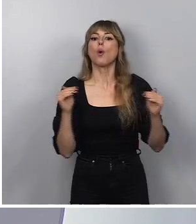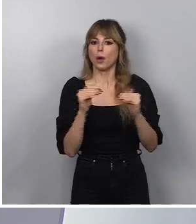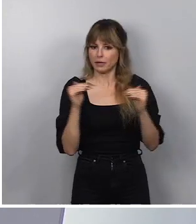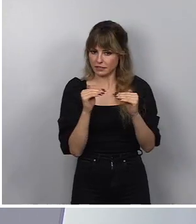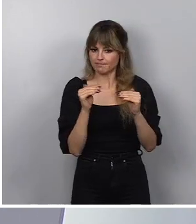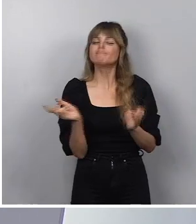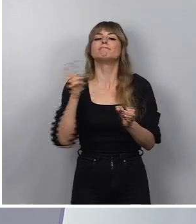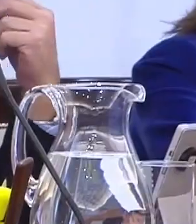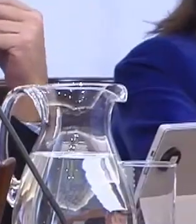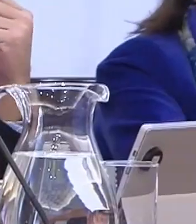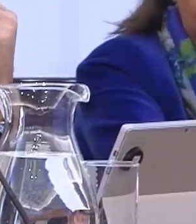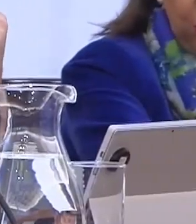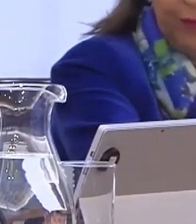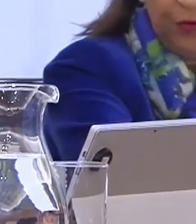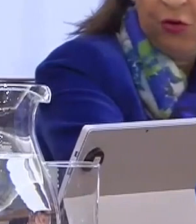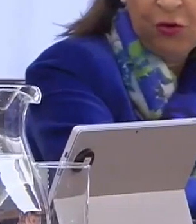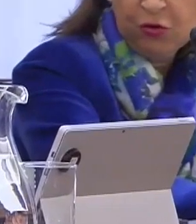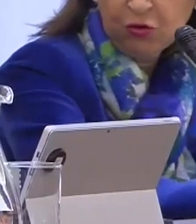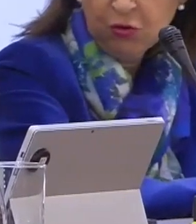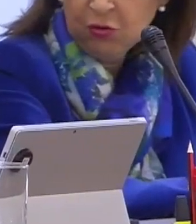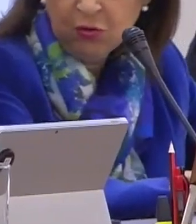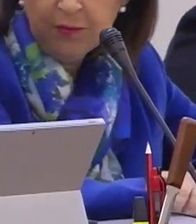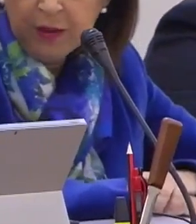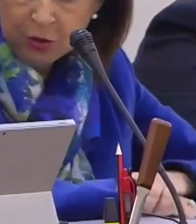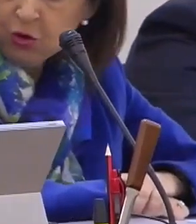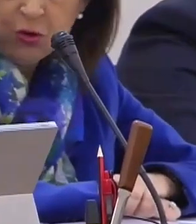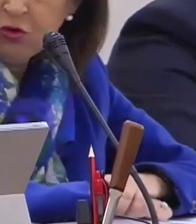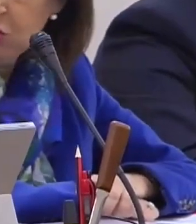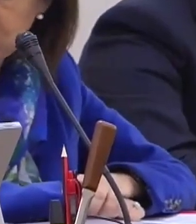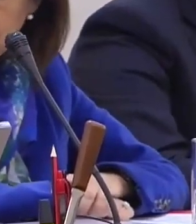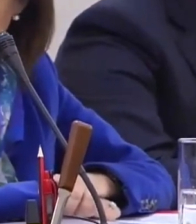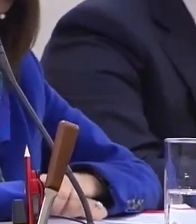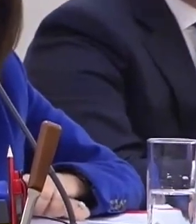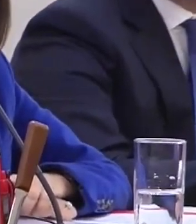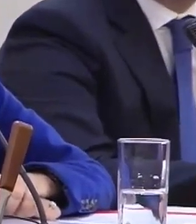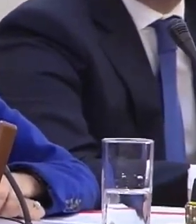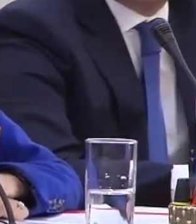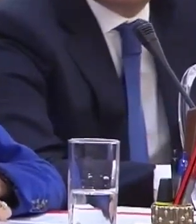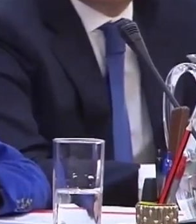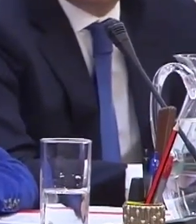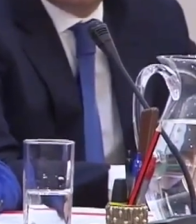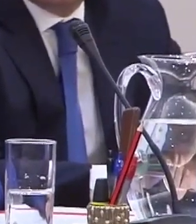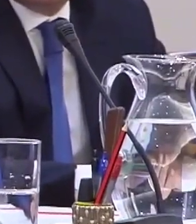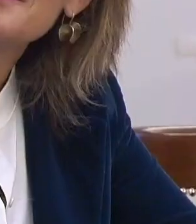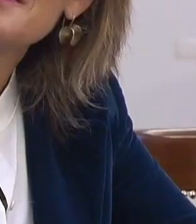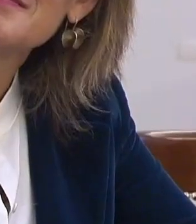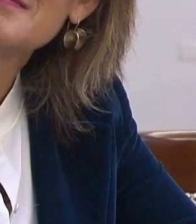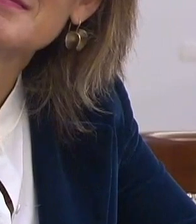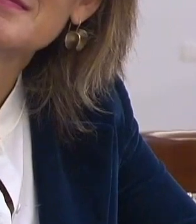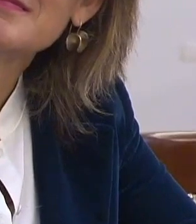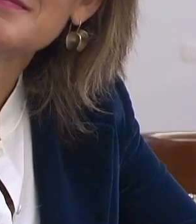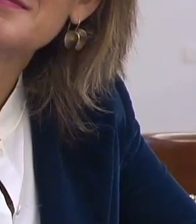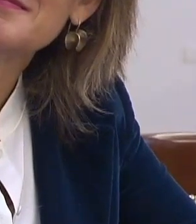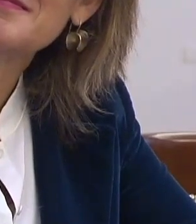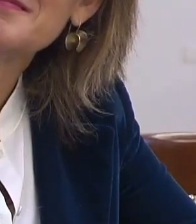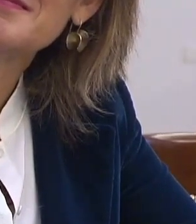sumarán a nosotros. Una amplísima mayoría de la comunidad internacional a la que sin duda se seguirán